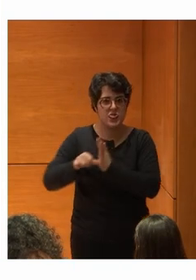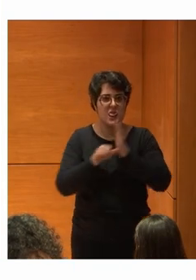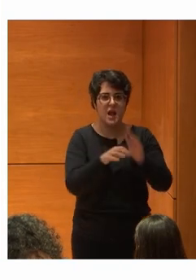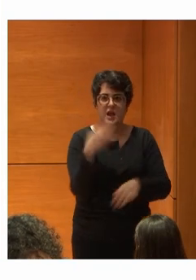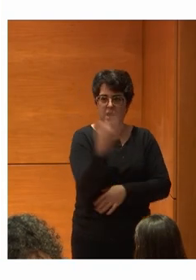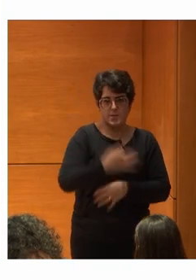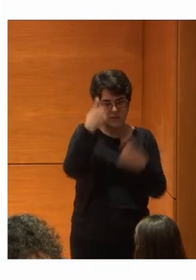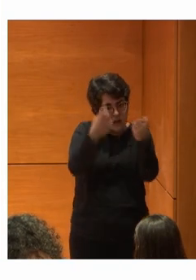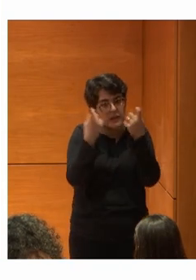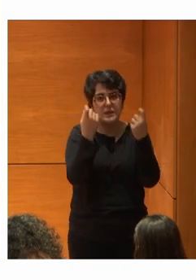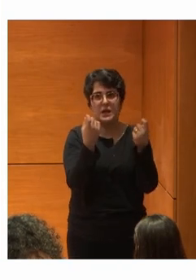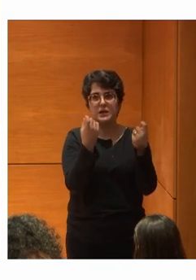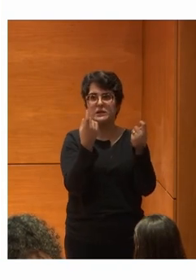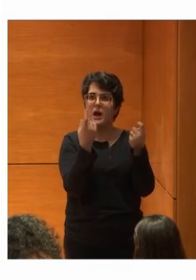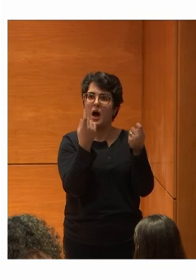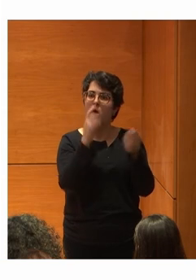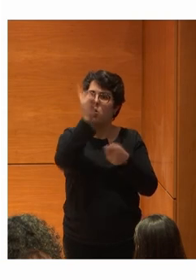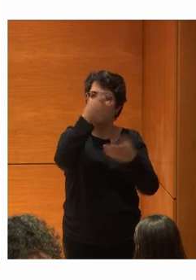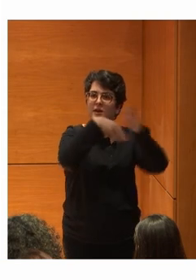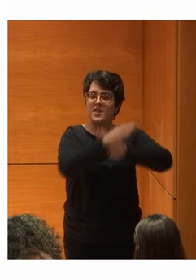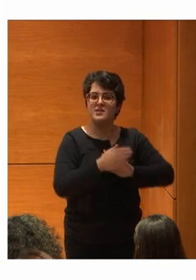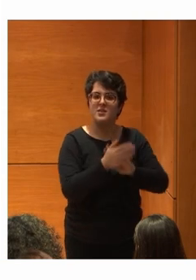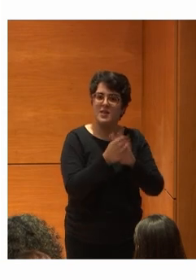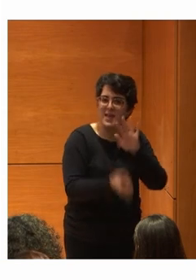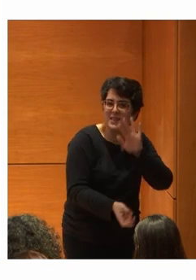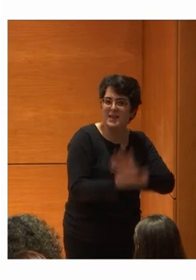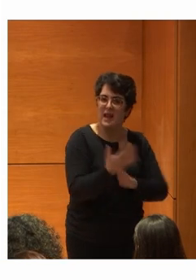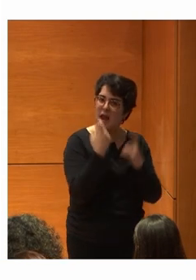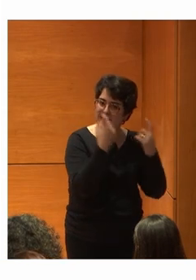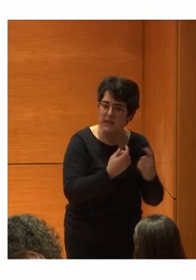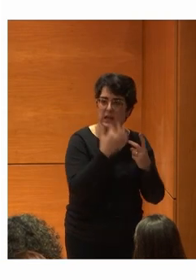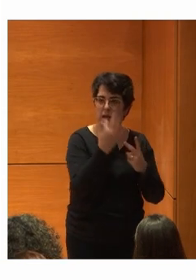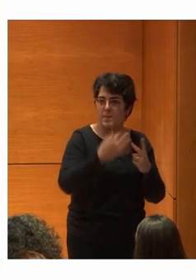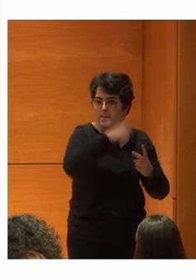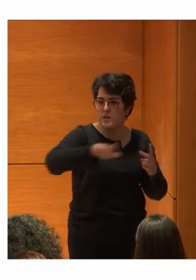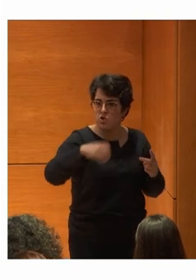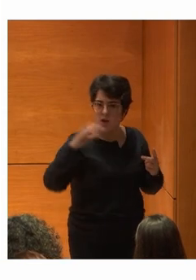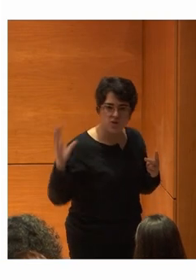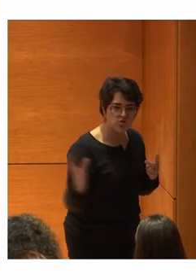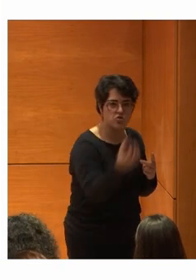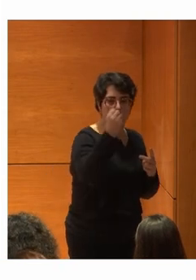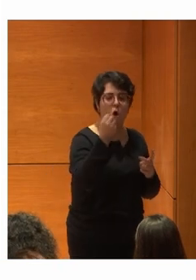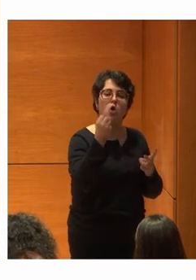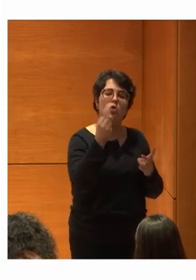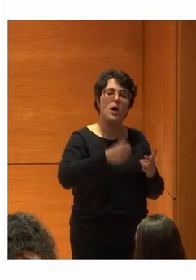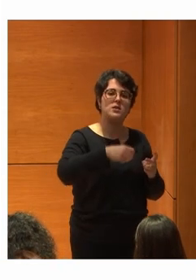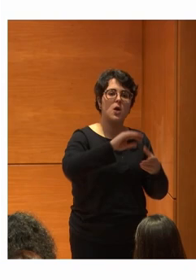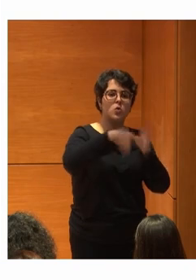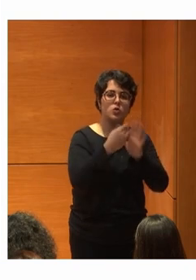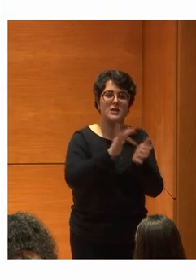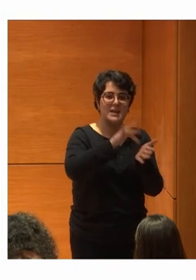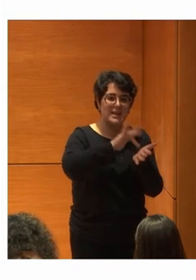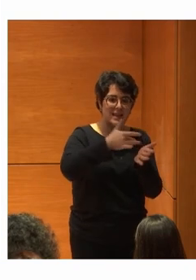intentar Crear esa cultura De accesibilidad Y esa cultura De que todas las personas Tienen que acceder A todos los productos